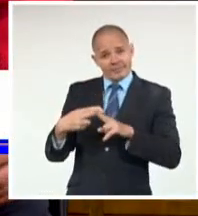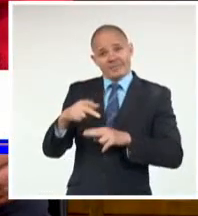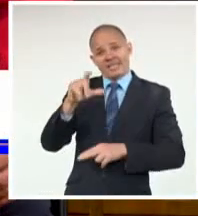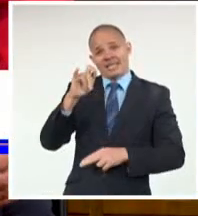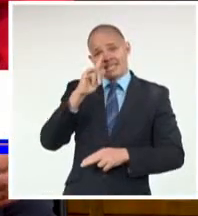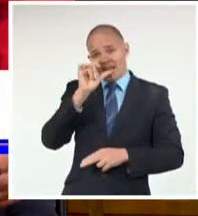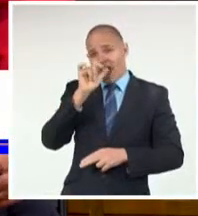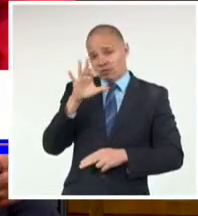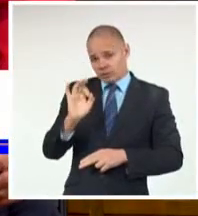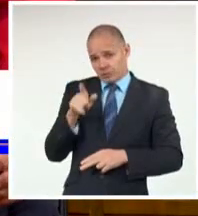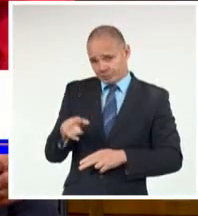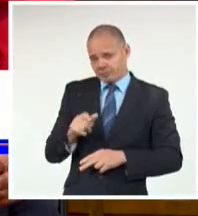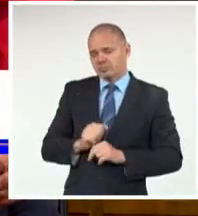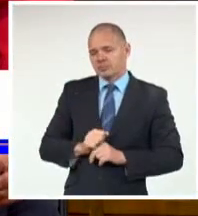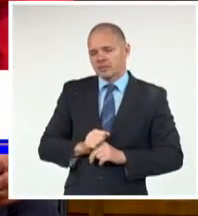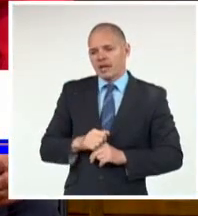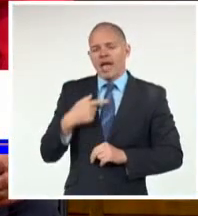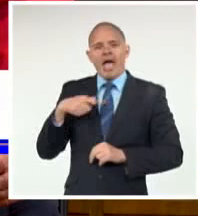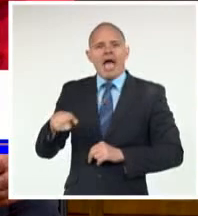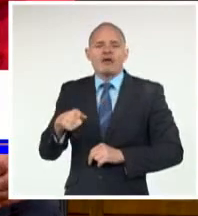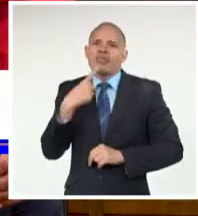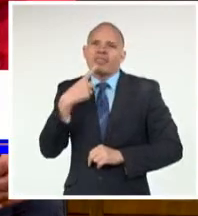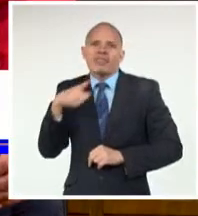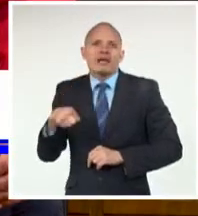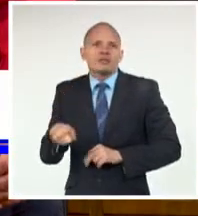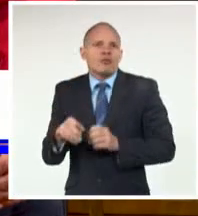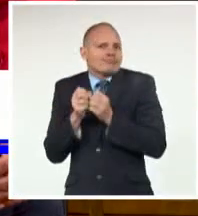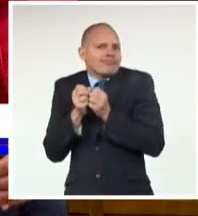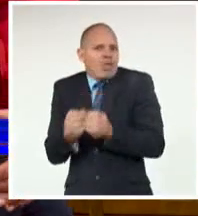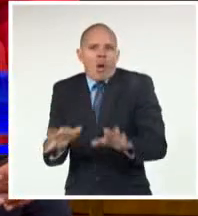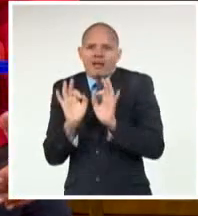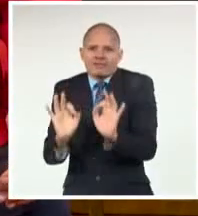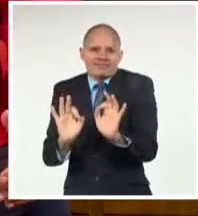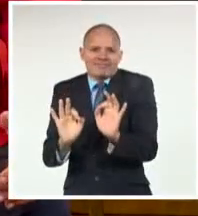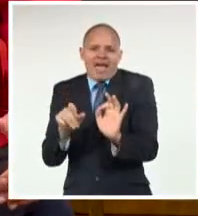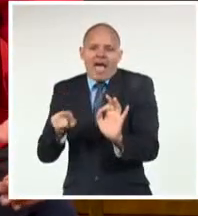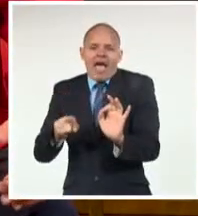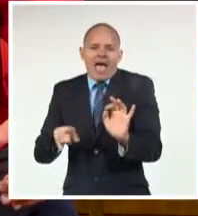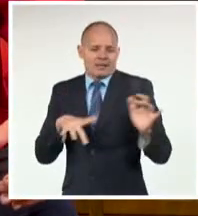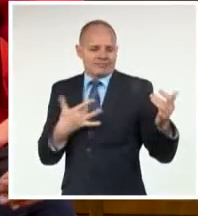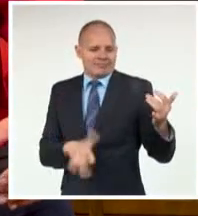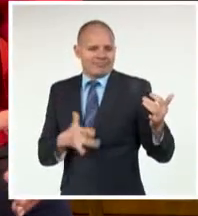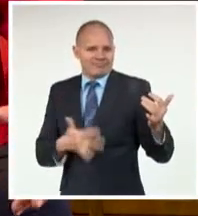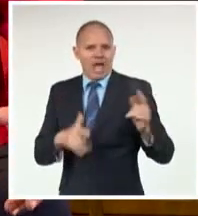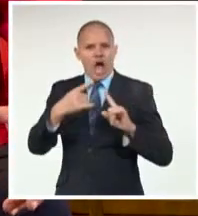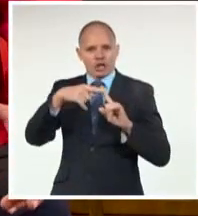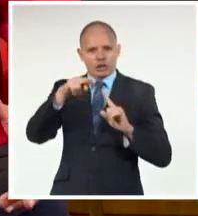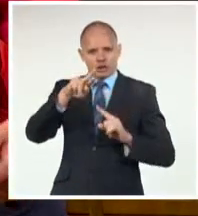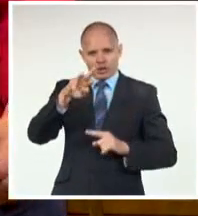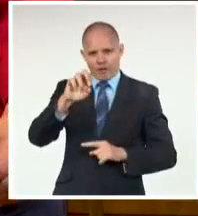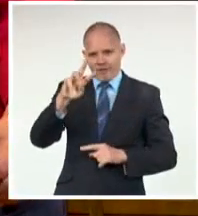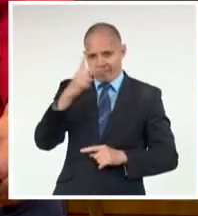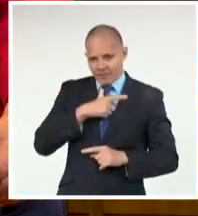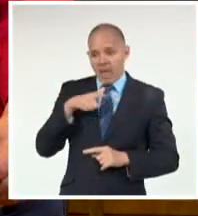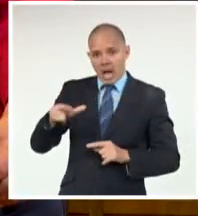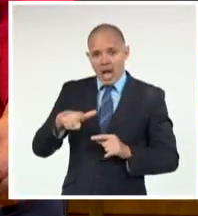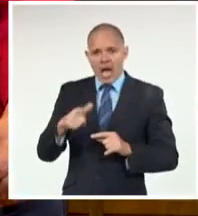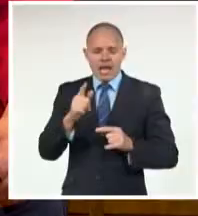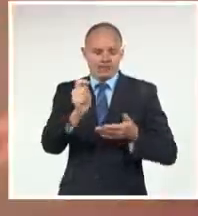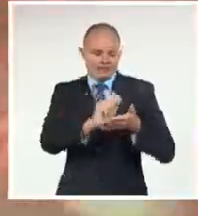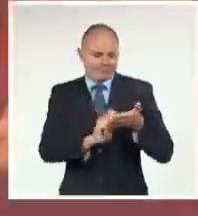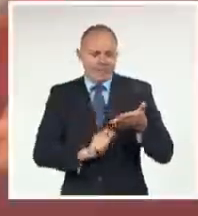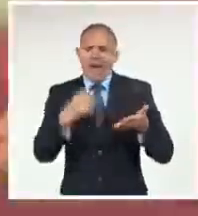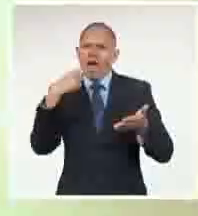madre, como le digo yo, era un amante de la música clásica. De hecho hizo Germania basada en una obra